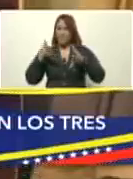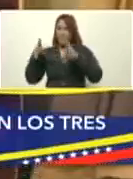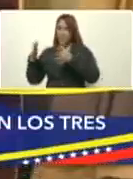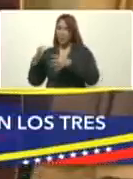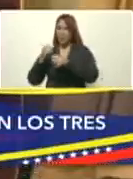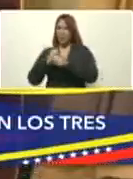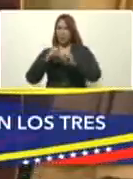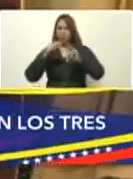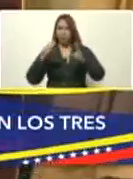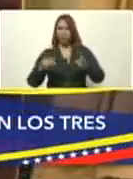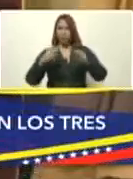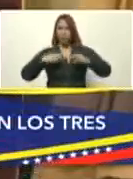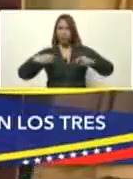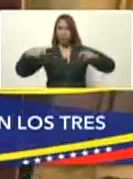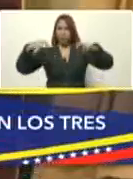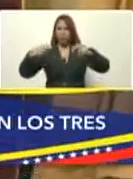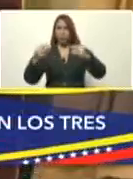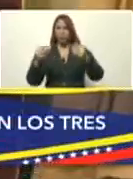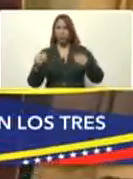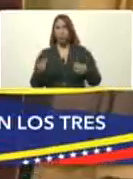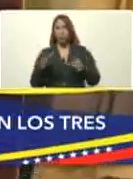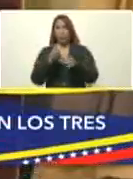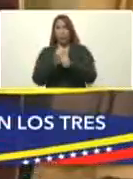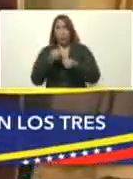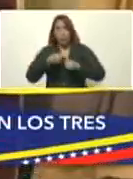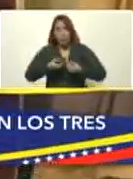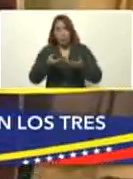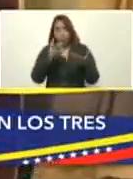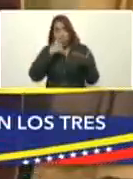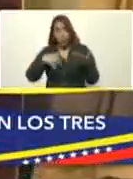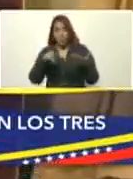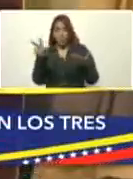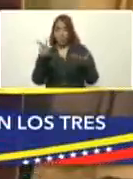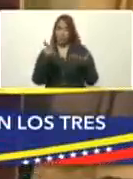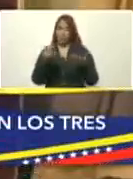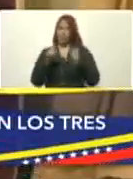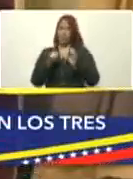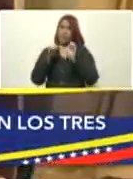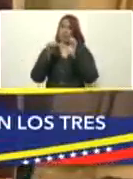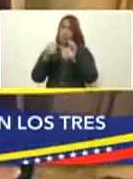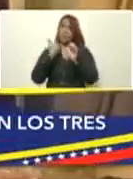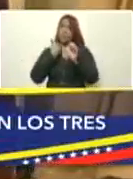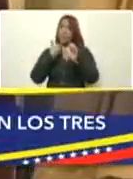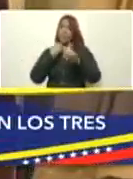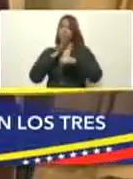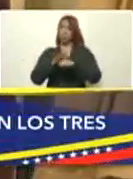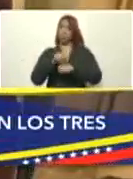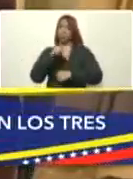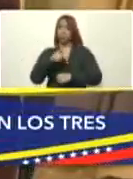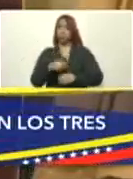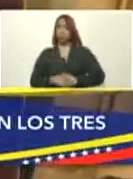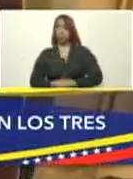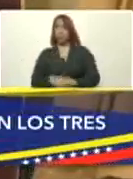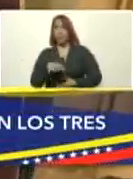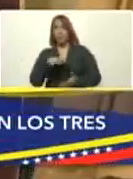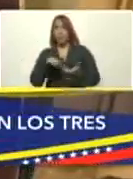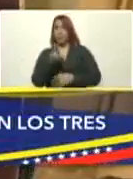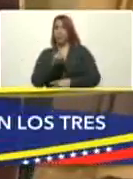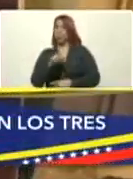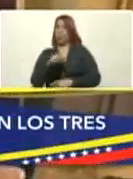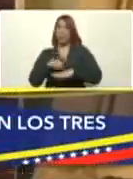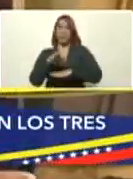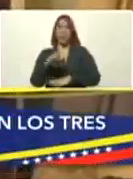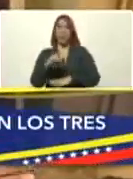mesa contribuye muchísimo a darle la confianza al pueblo venezolano. Seguimos en epidemia. Es una situación que no debemos